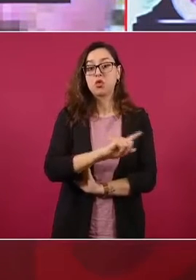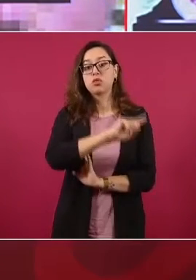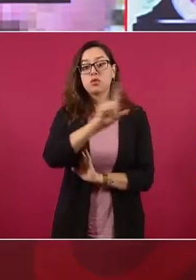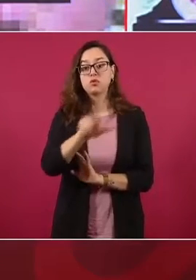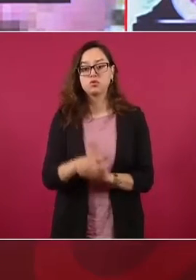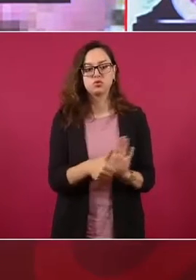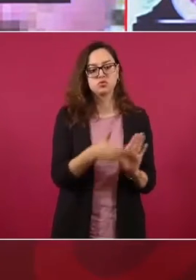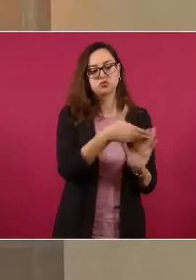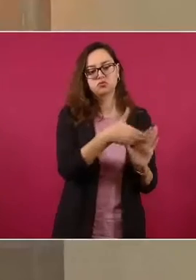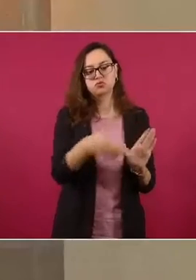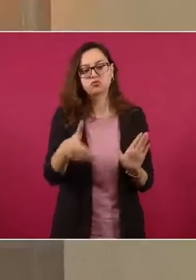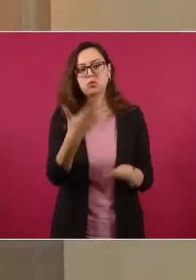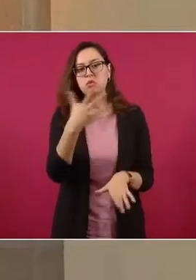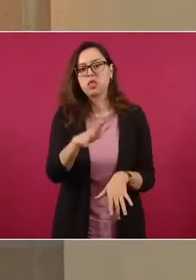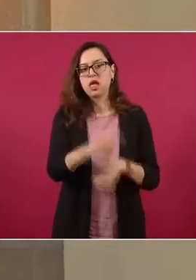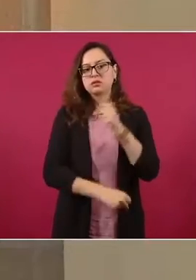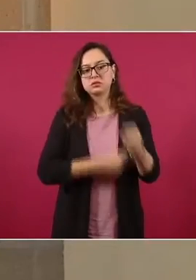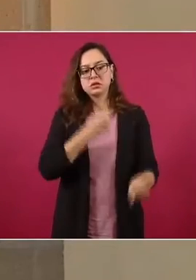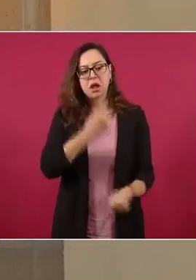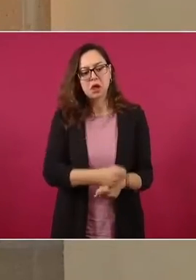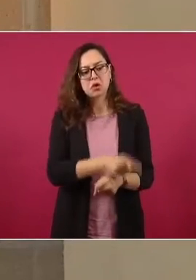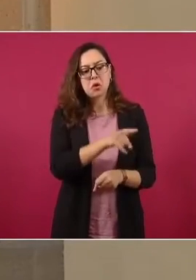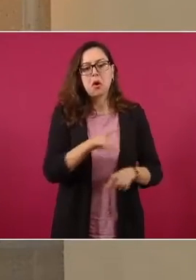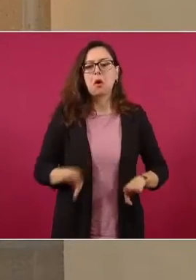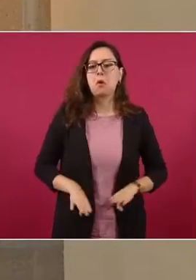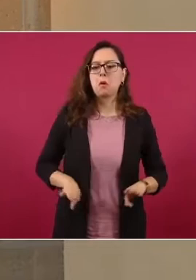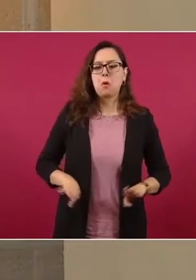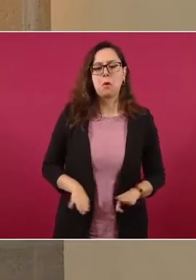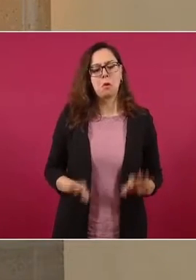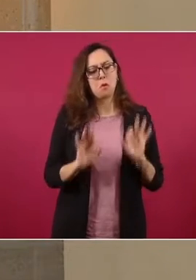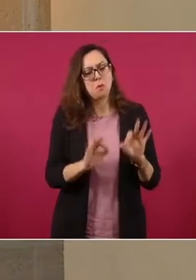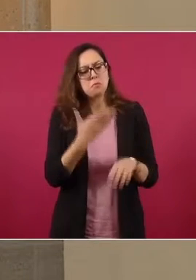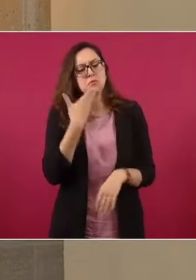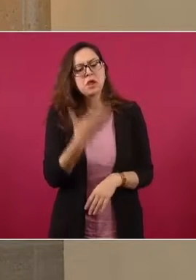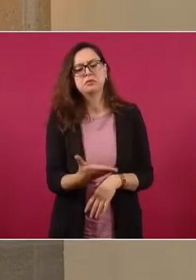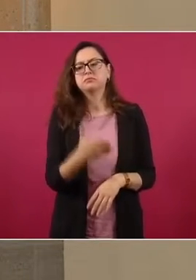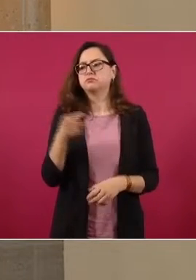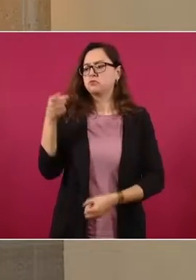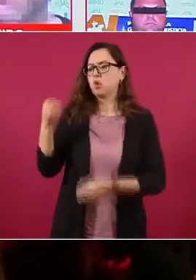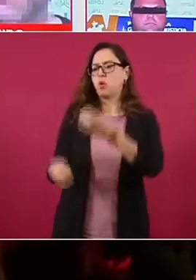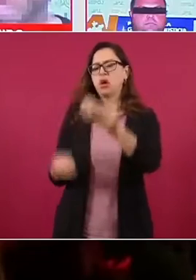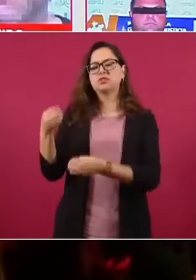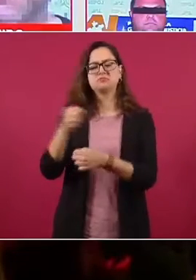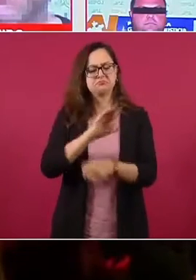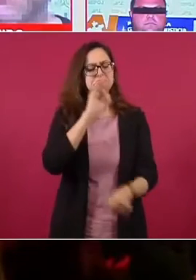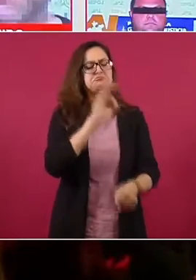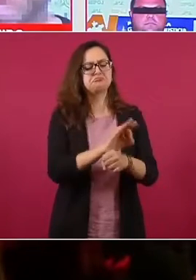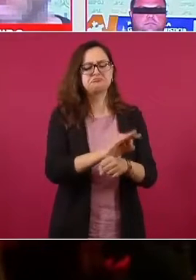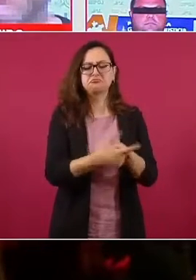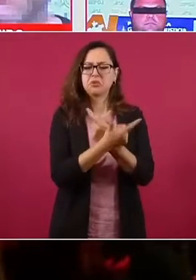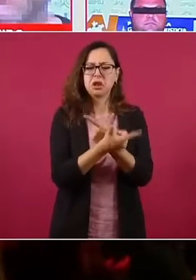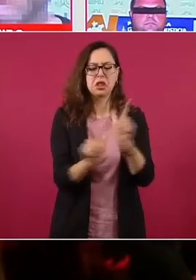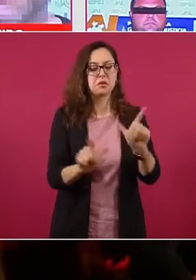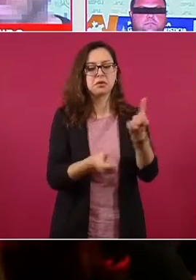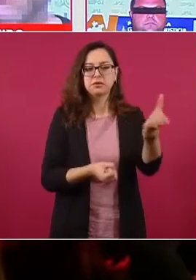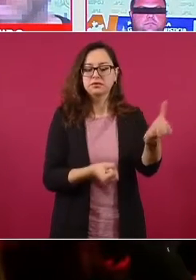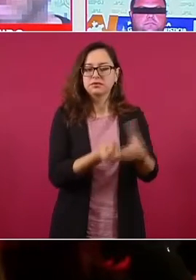observar supuesta buena conducta, el juez lo libera de su pena,